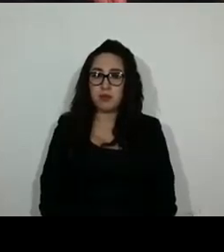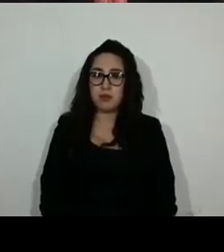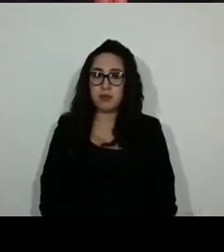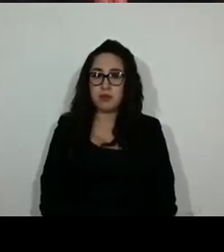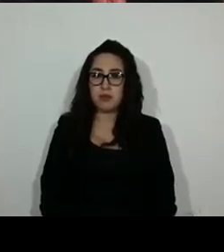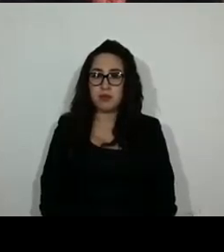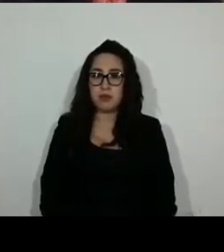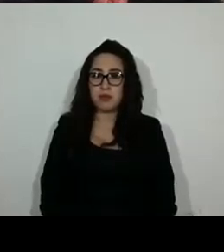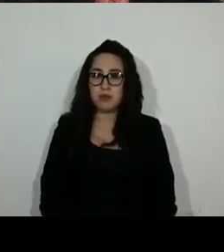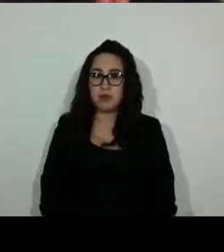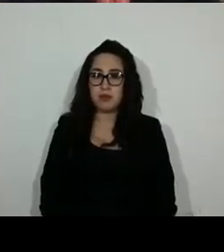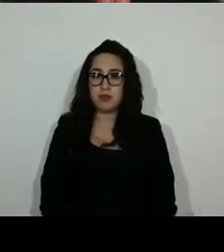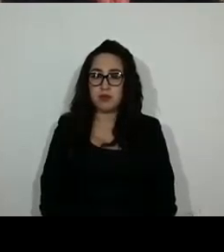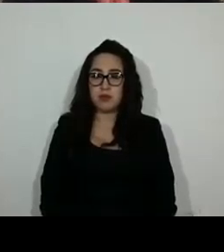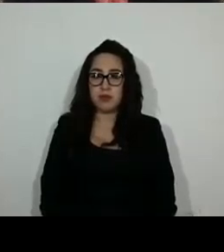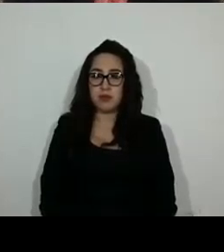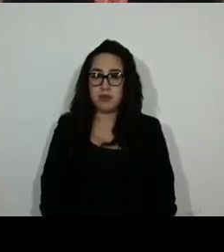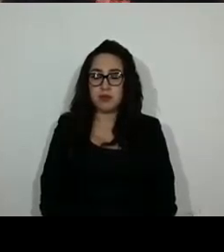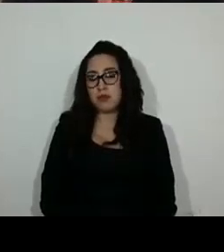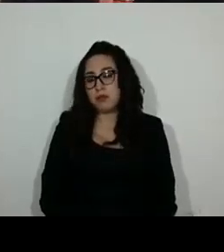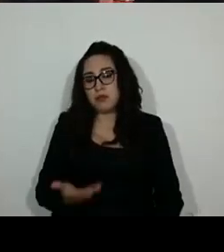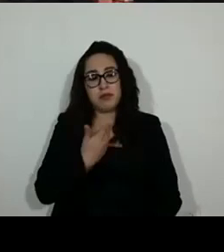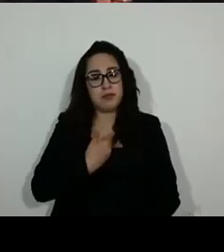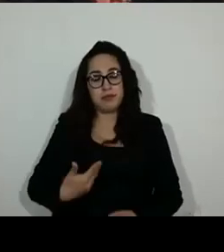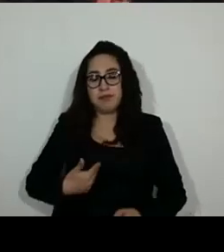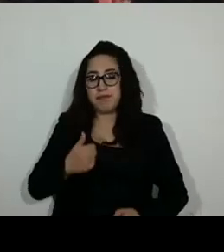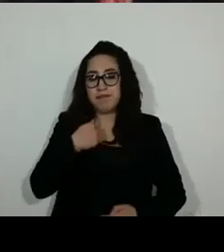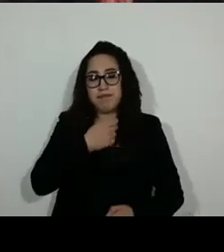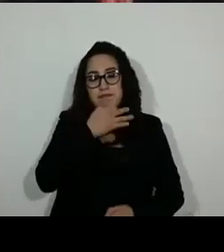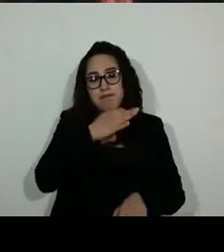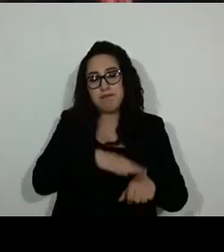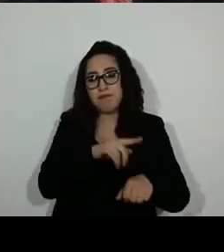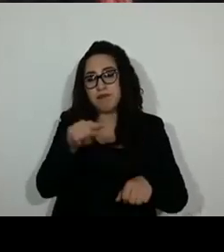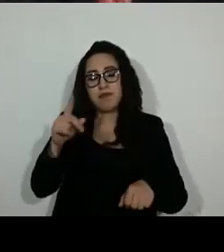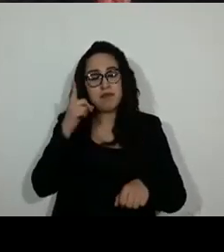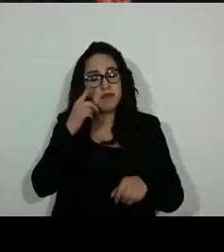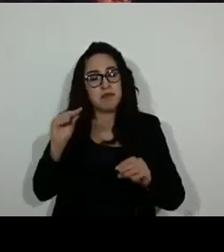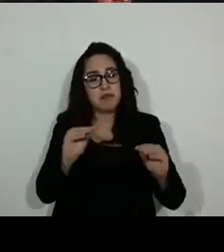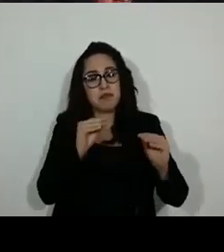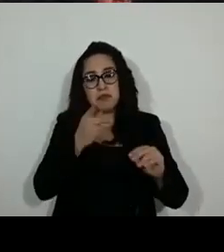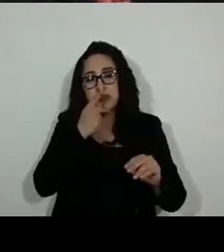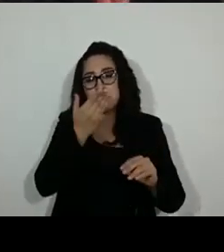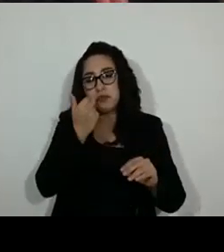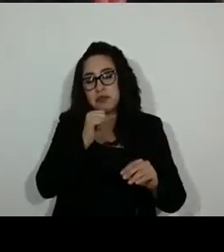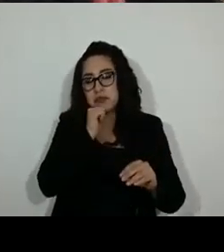Diputado presidente, no existen consideraciones cumplidas su instrucción, diputado presidente.